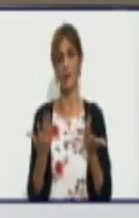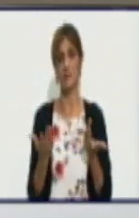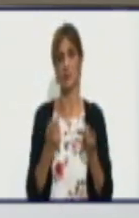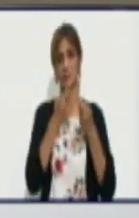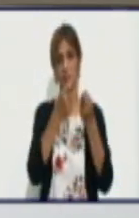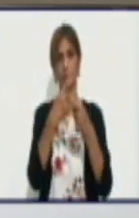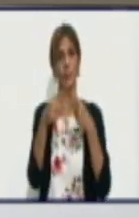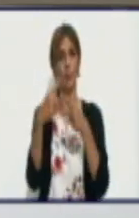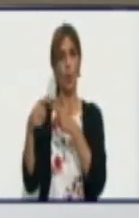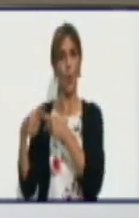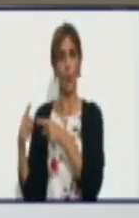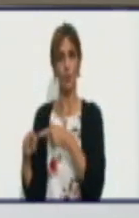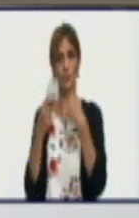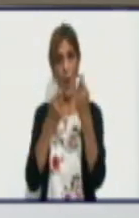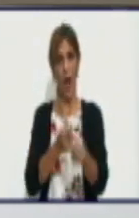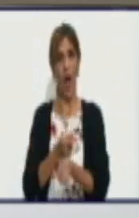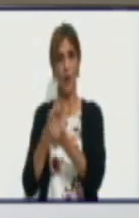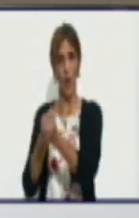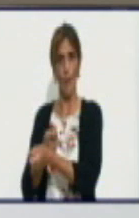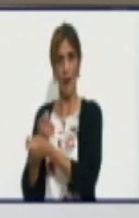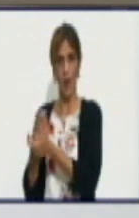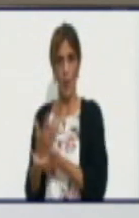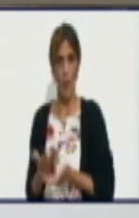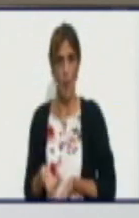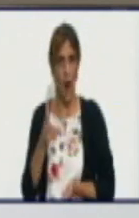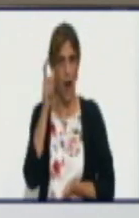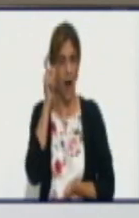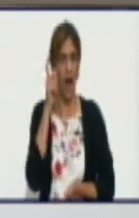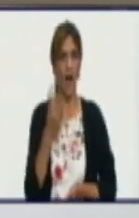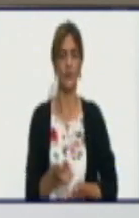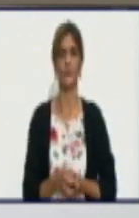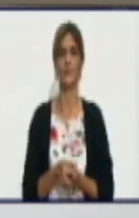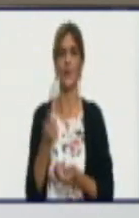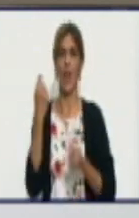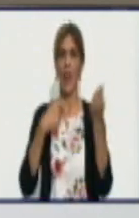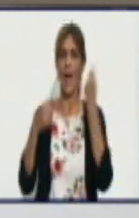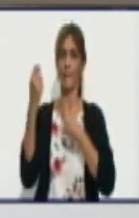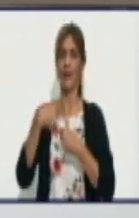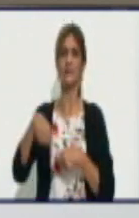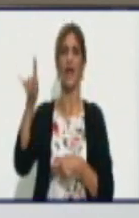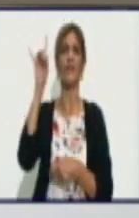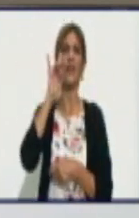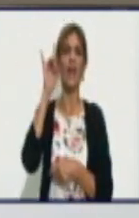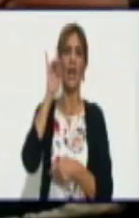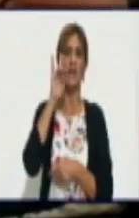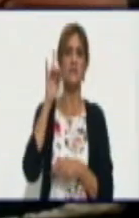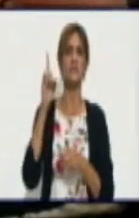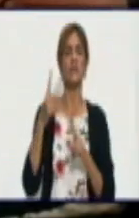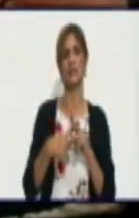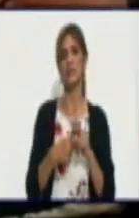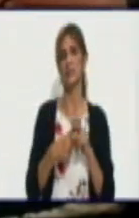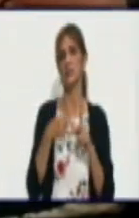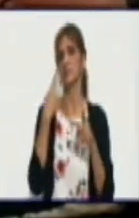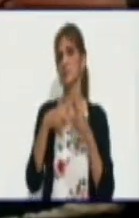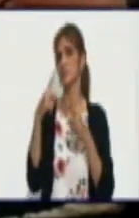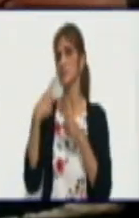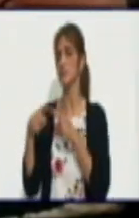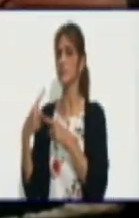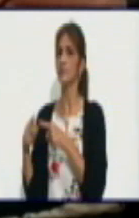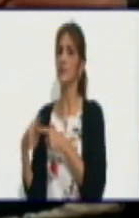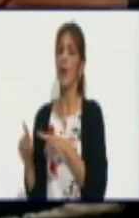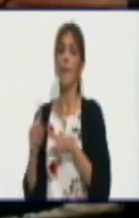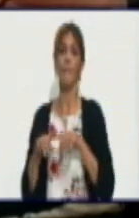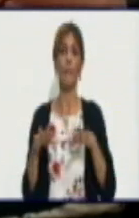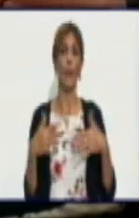Esto es lo más novedoso. La autorización de la venta de leche y sus derivados a partir del cumplimiento de los indicadores